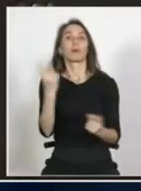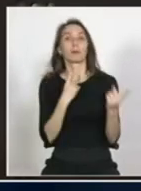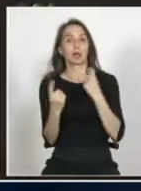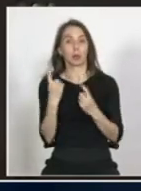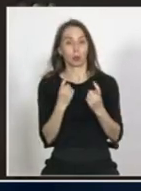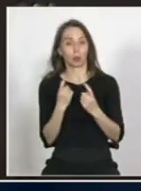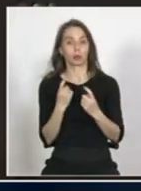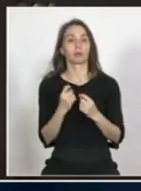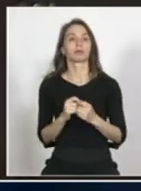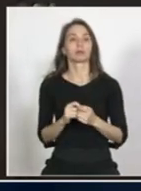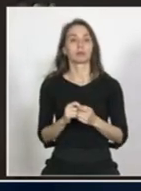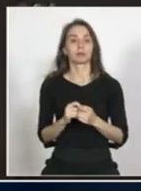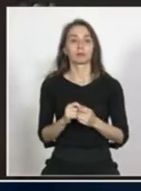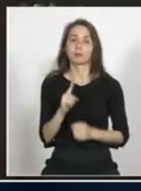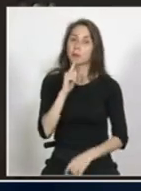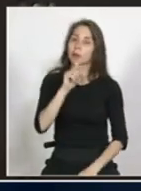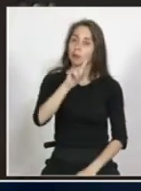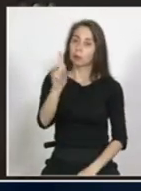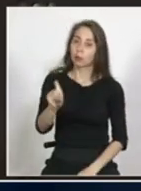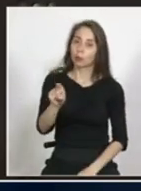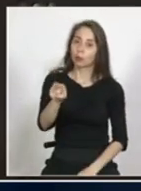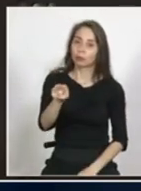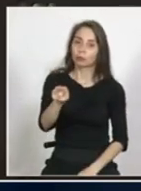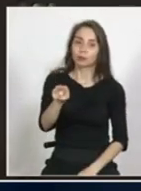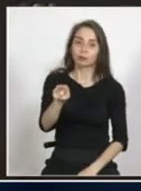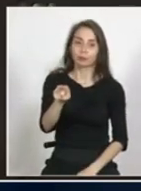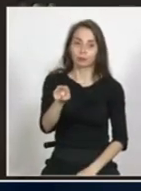podemos tener un espacio más quería preguntar a directamente